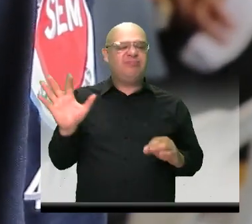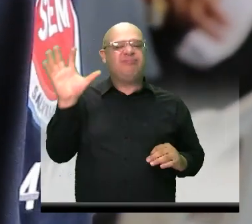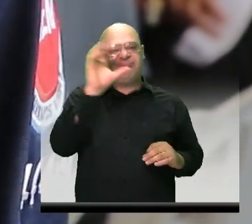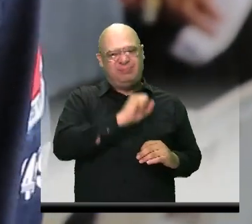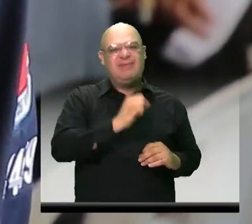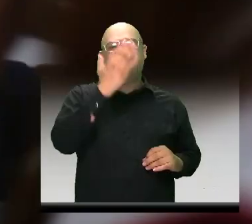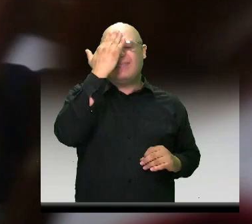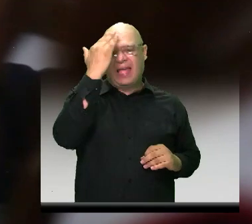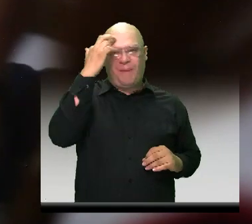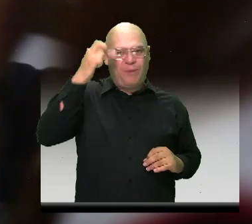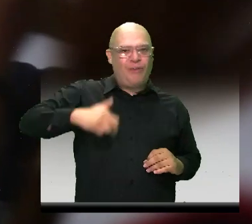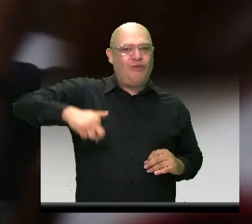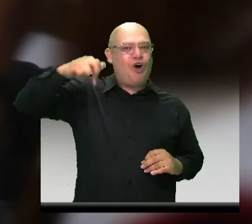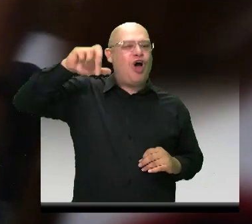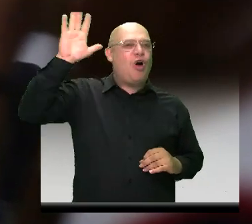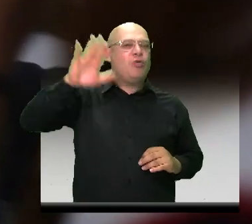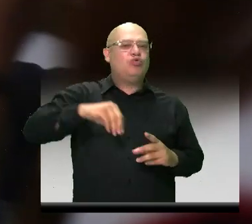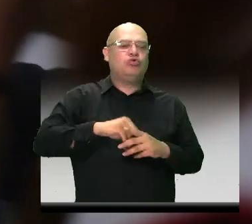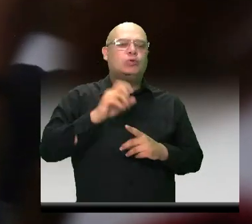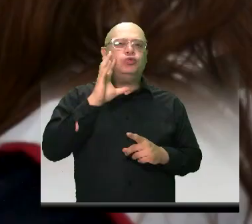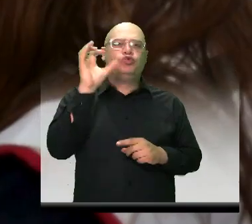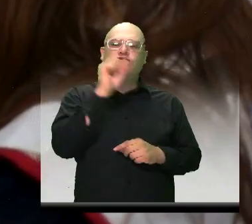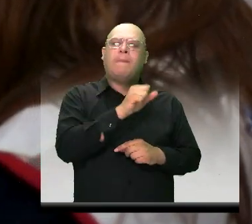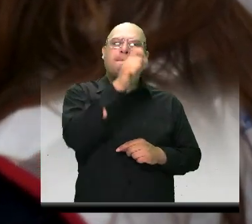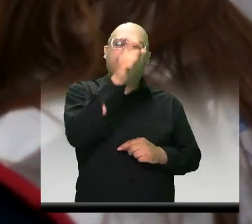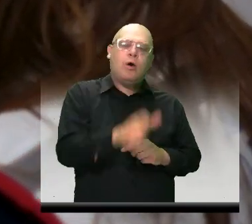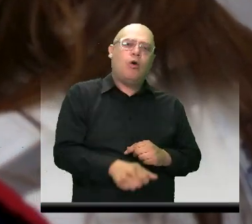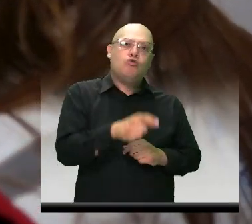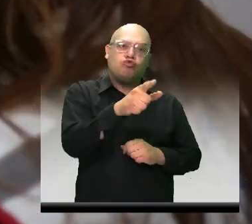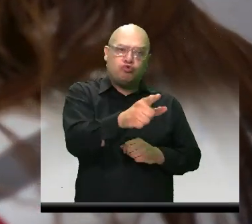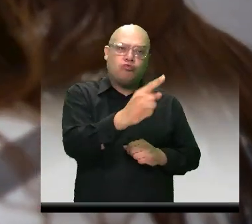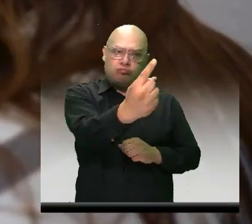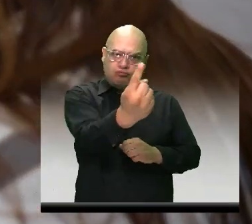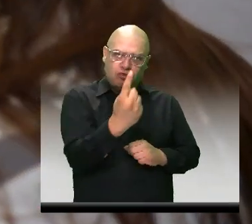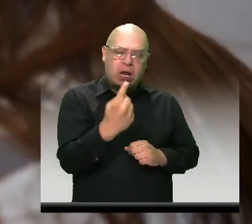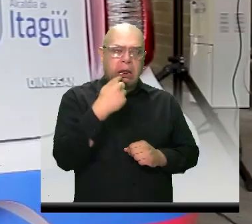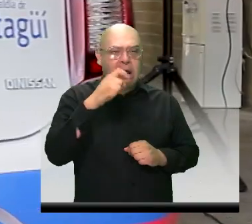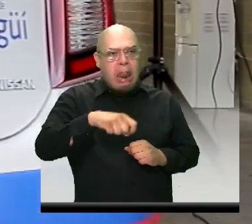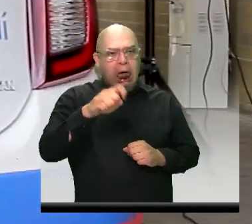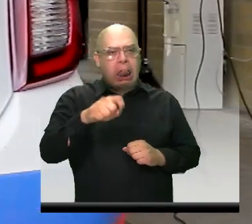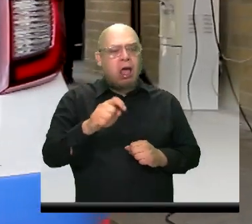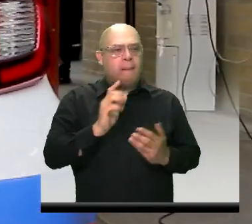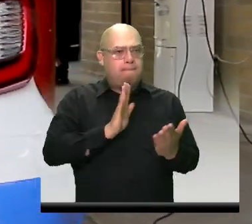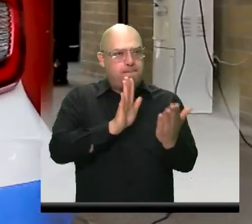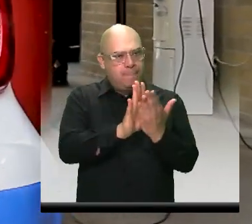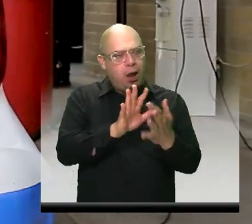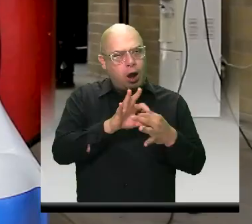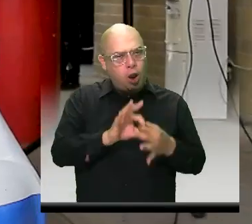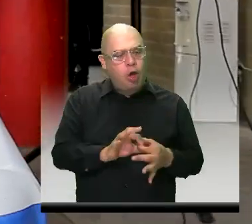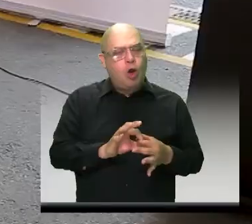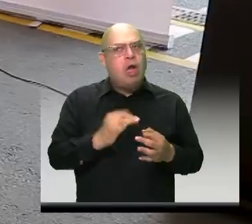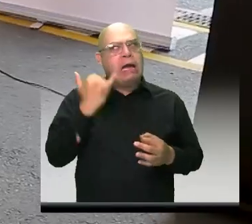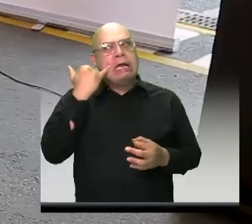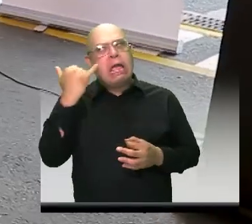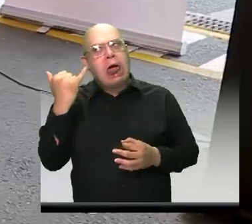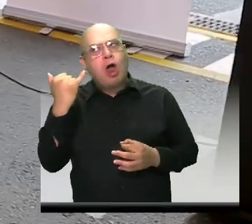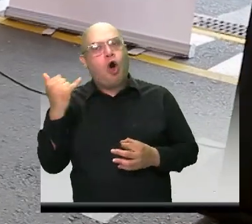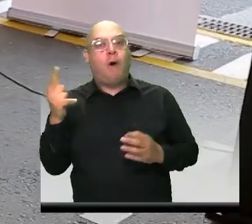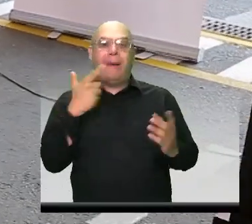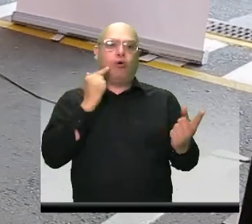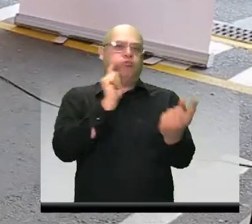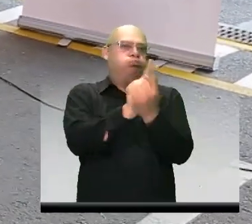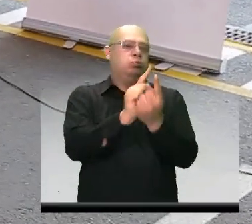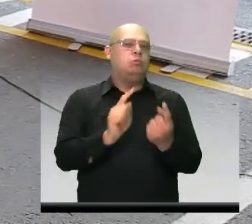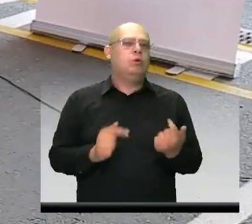profesional para determinar si la persona atendida requiere atención presencial, para lo cual estos se desplazarán